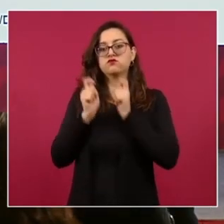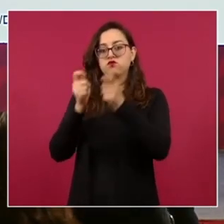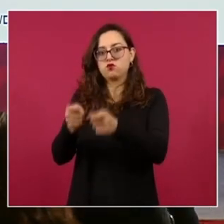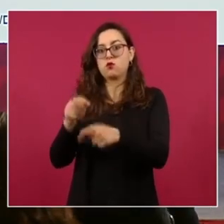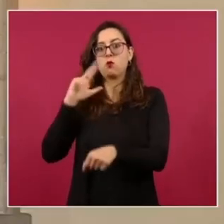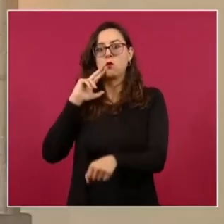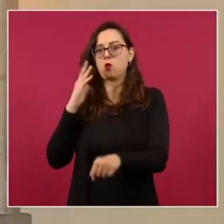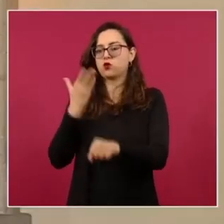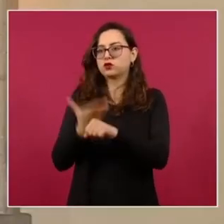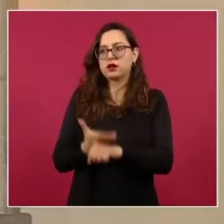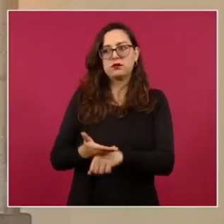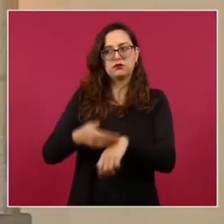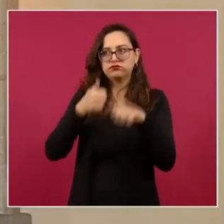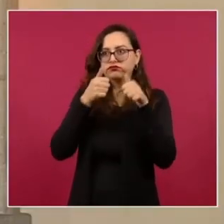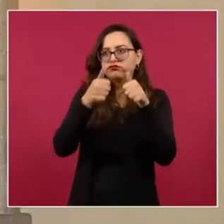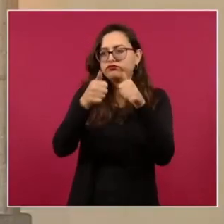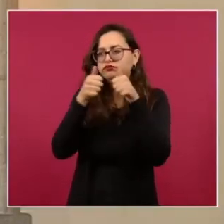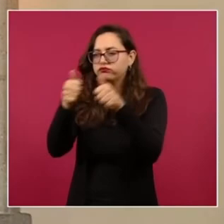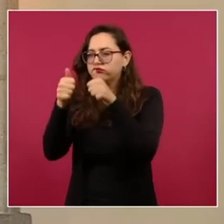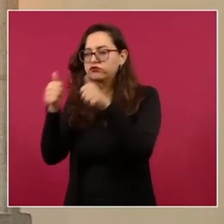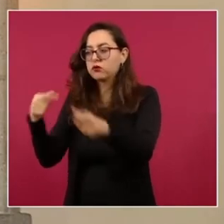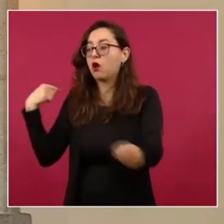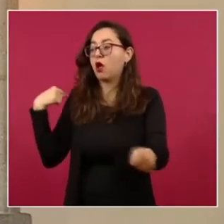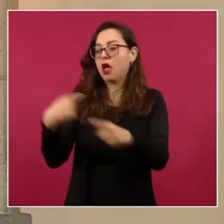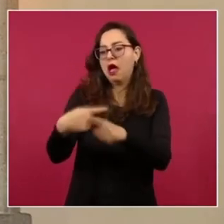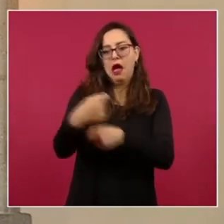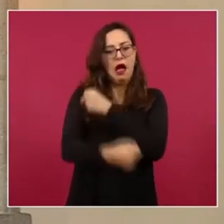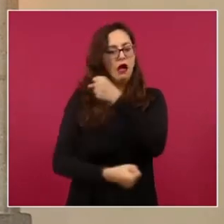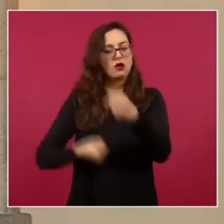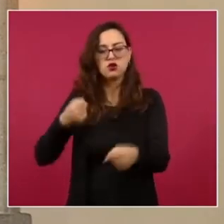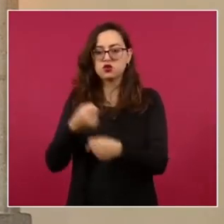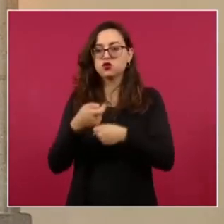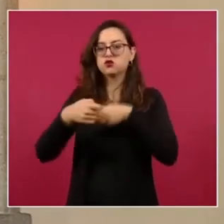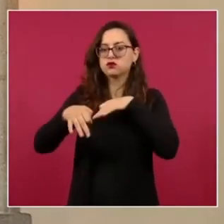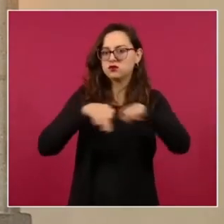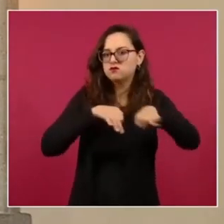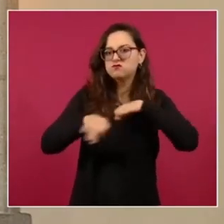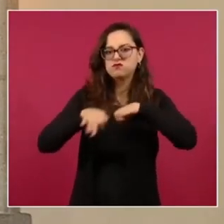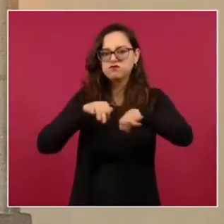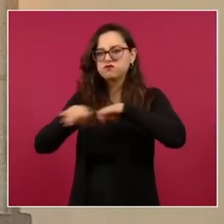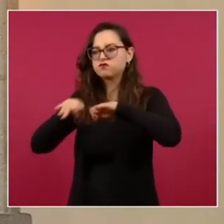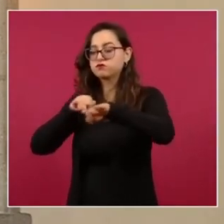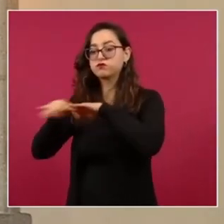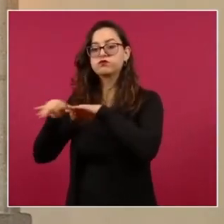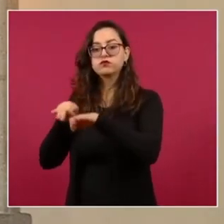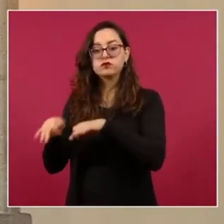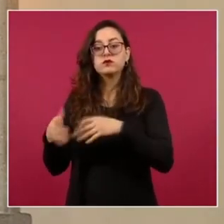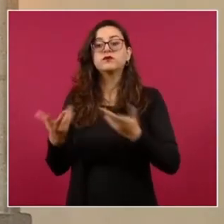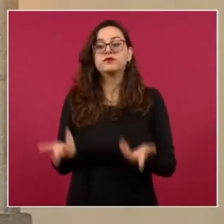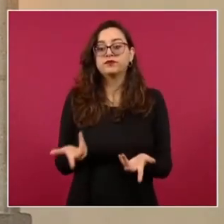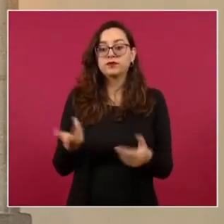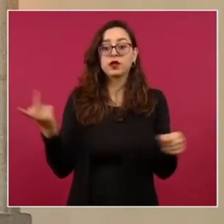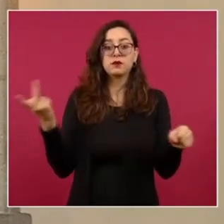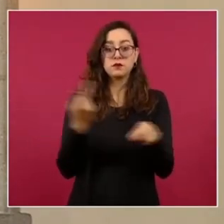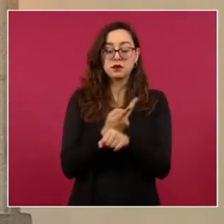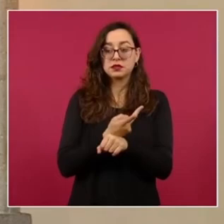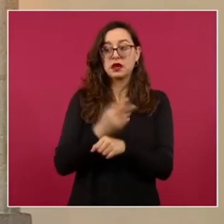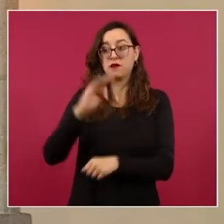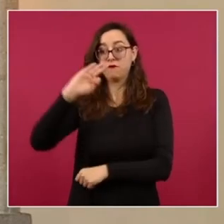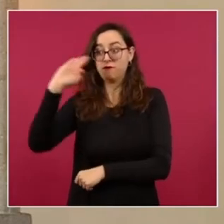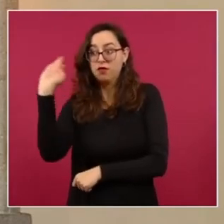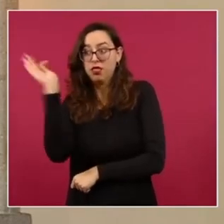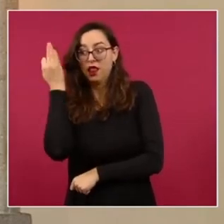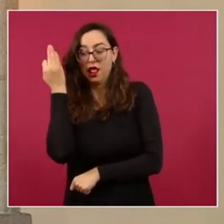trabajo permanente desde enero del presente año, informamos que se ha contribuido, junto con las Fuerzas Federales